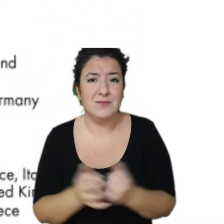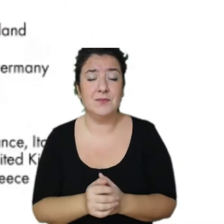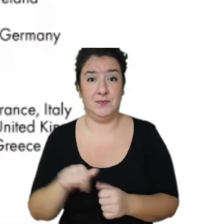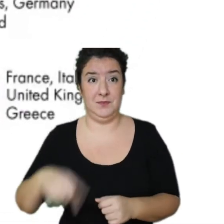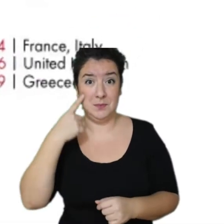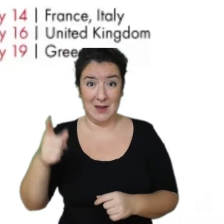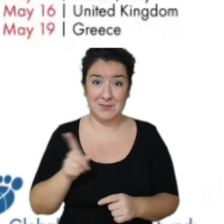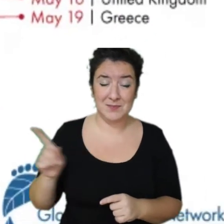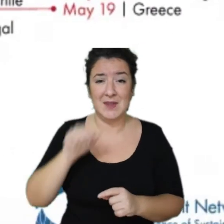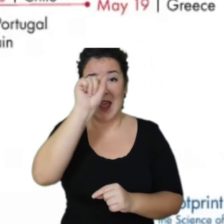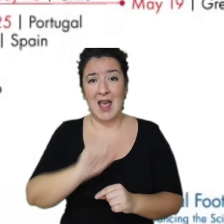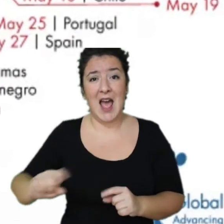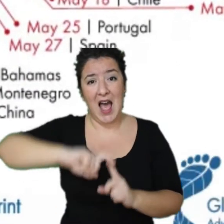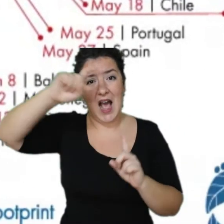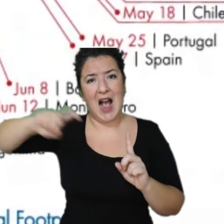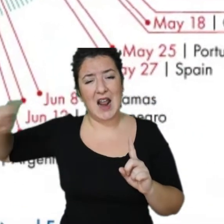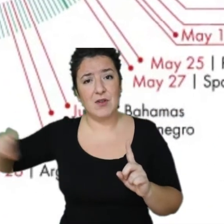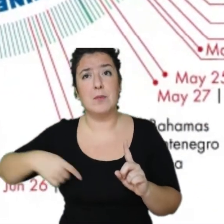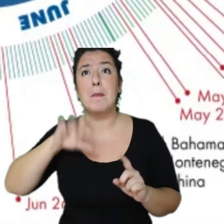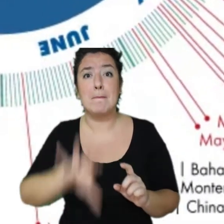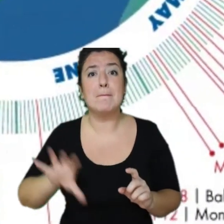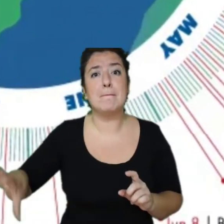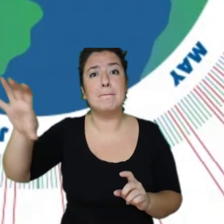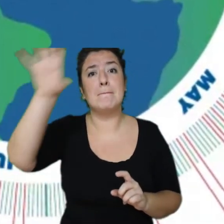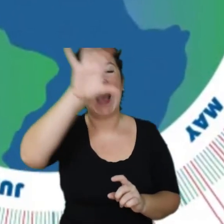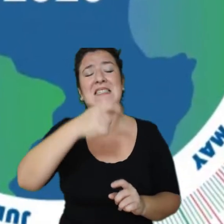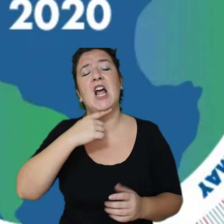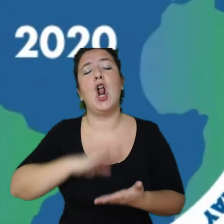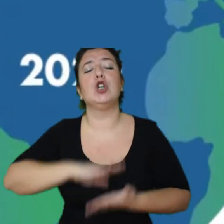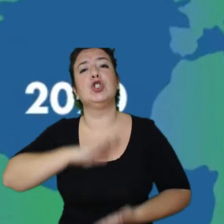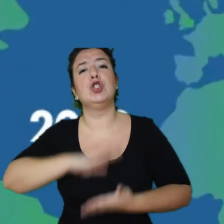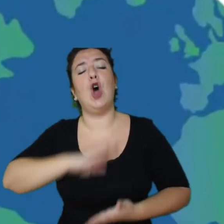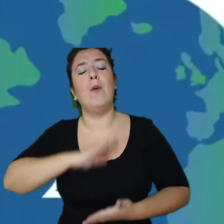aquí podemos ver el día de la sobrecapacidad de cada país en este año 2020.